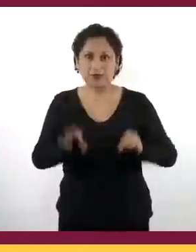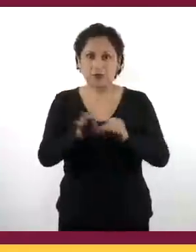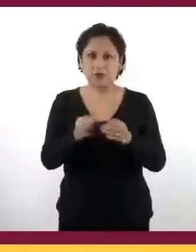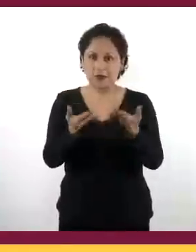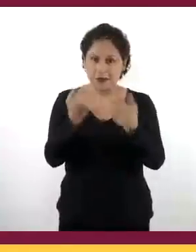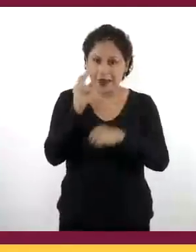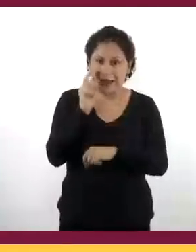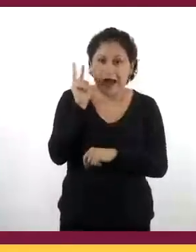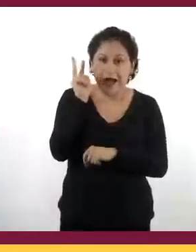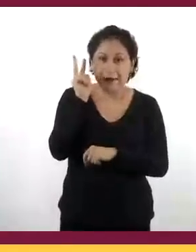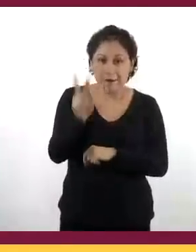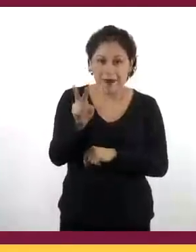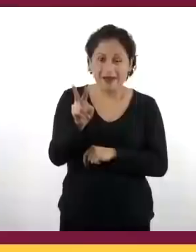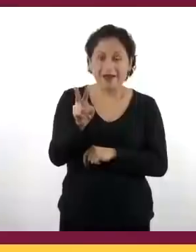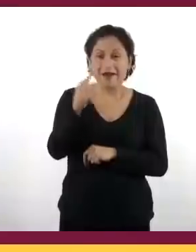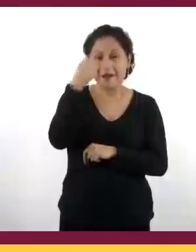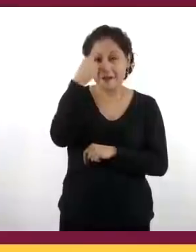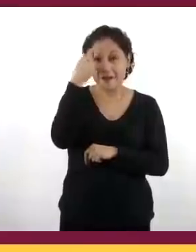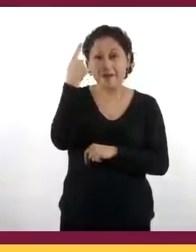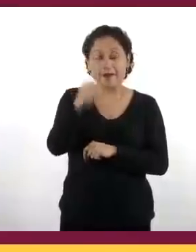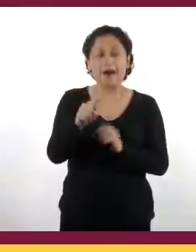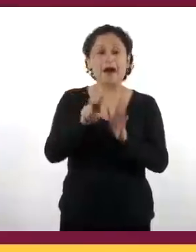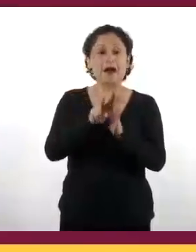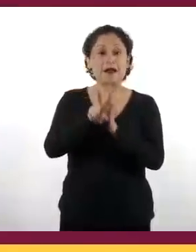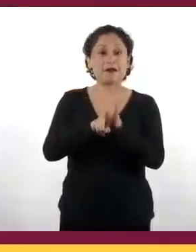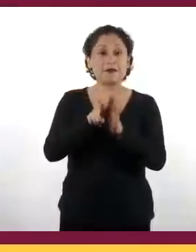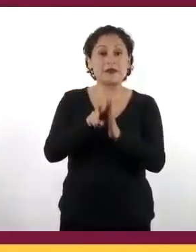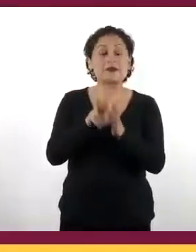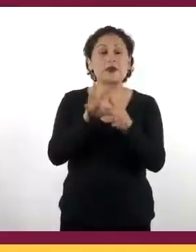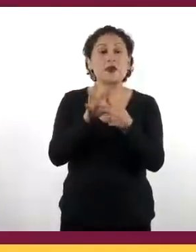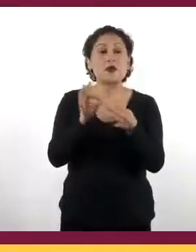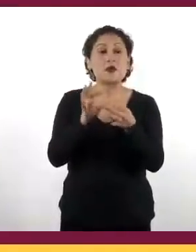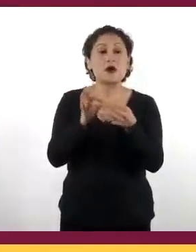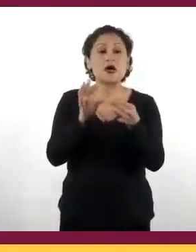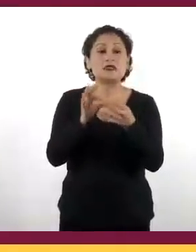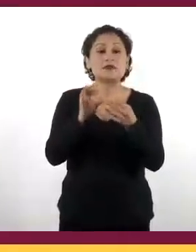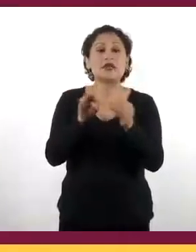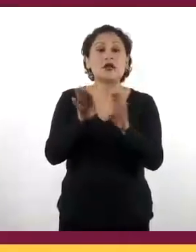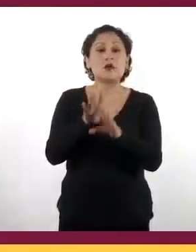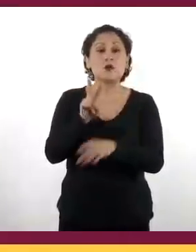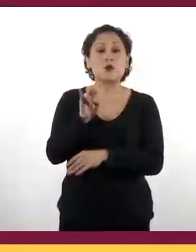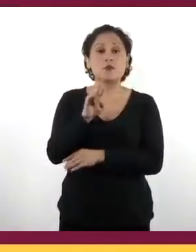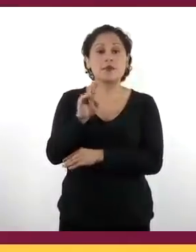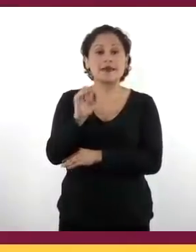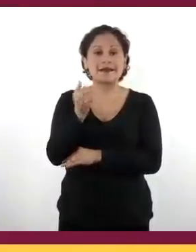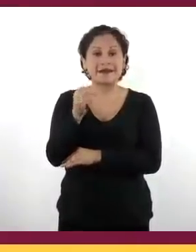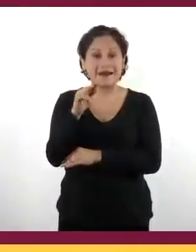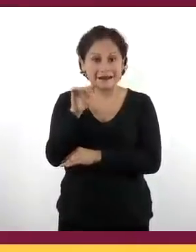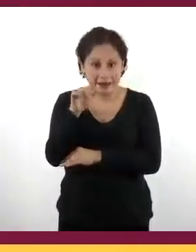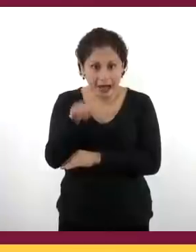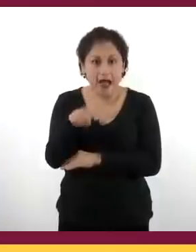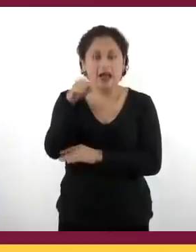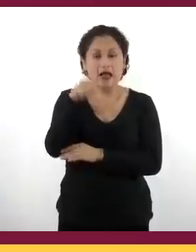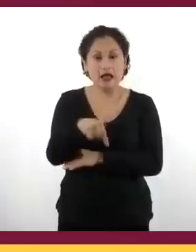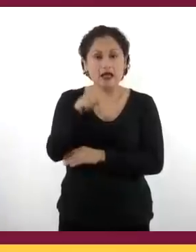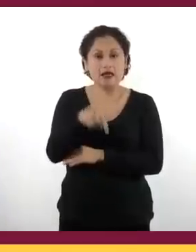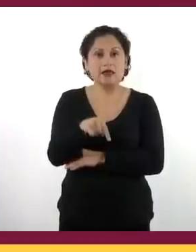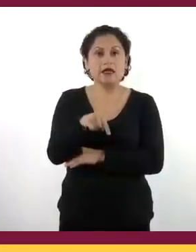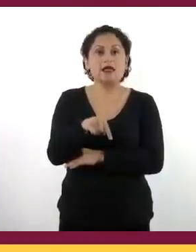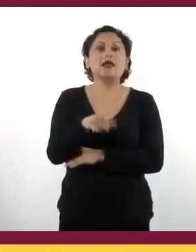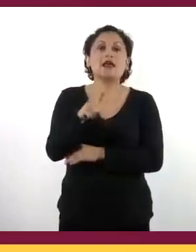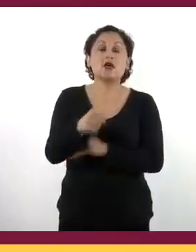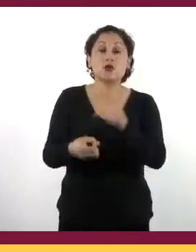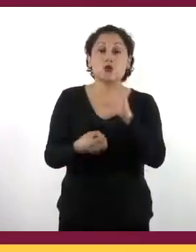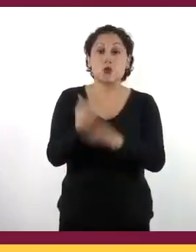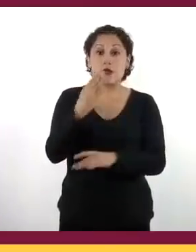a ver el siguiente video para que conozcan cómo se fue conformando el nuevo orden virreinal, particularmente en el norte de la